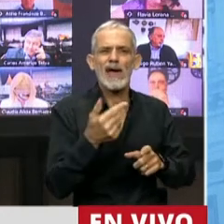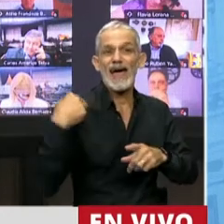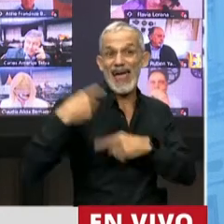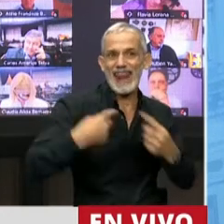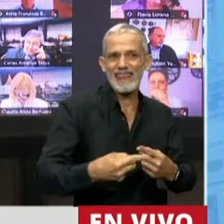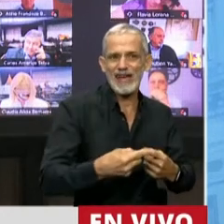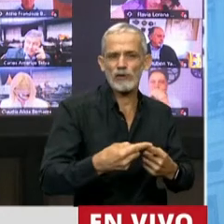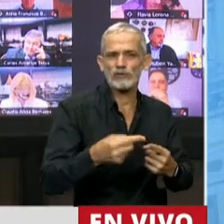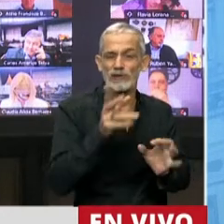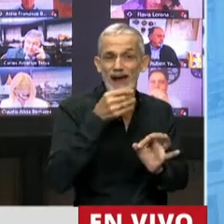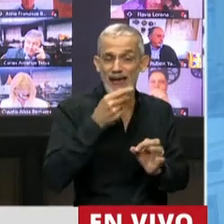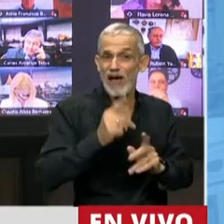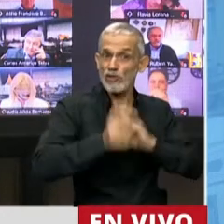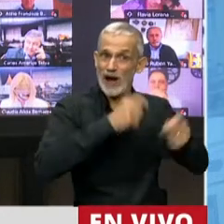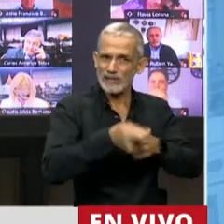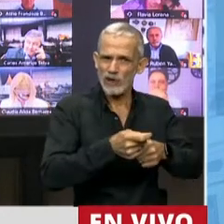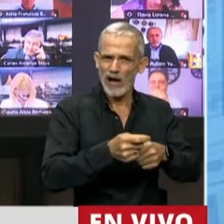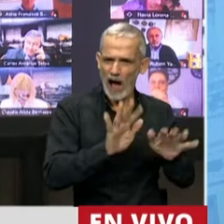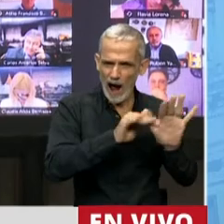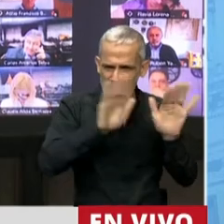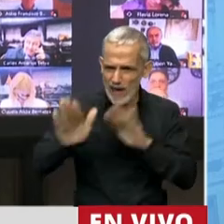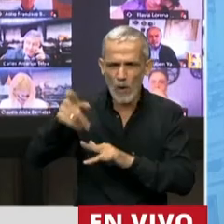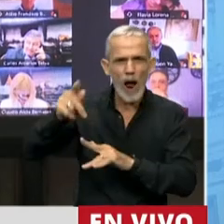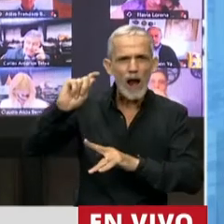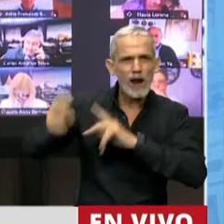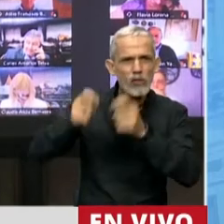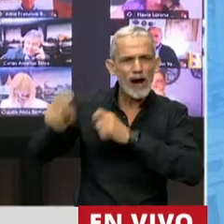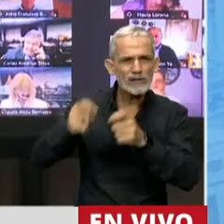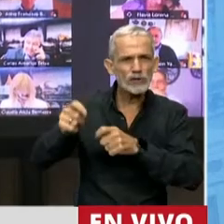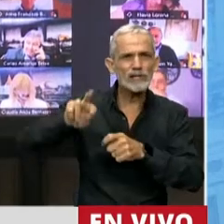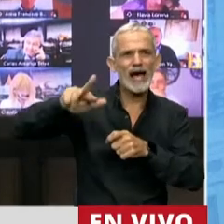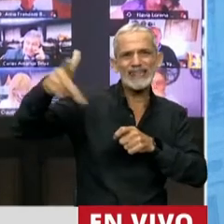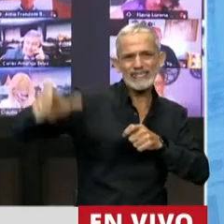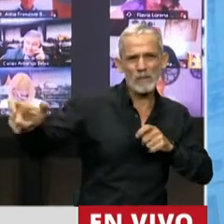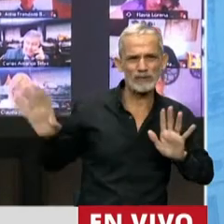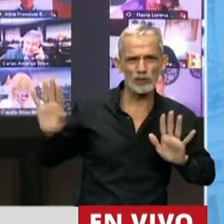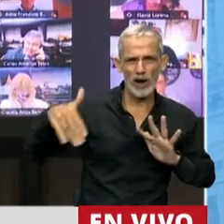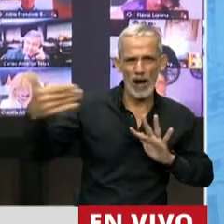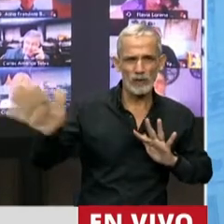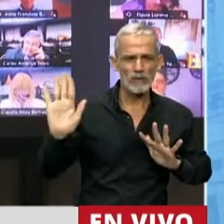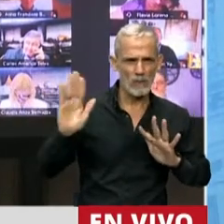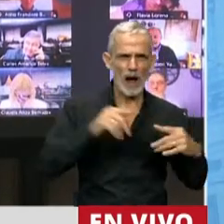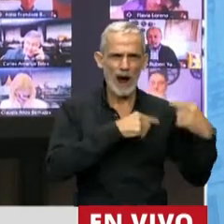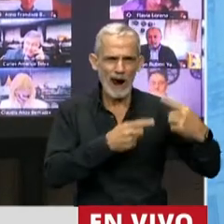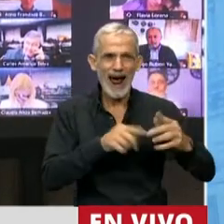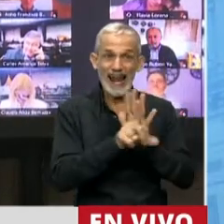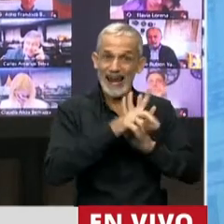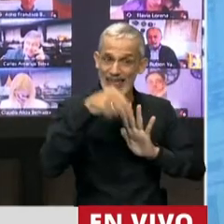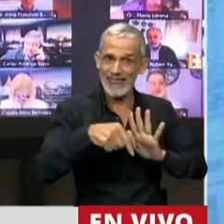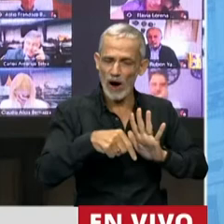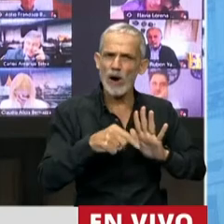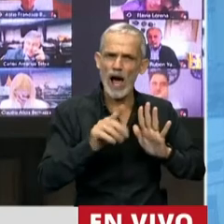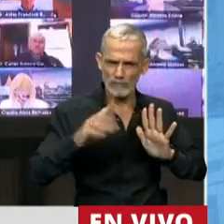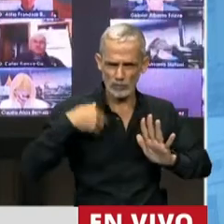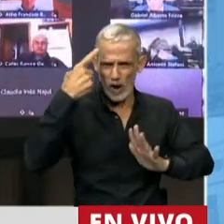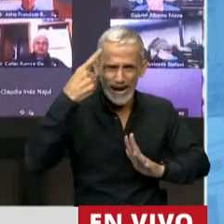forzosos con las de aquellas donaciones realizadas a terceros. Es decir, para la ley actual, que seguramente no